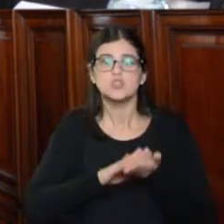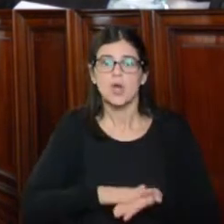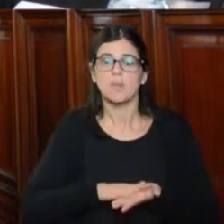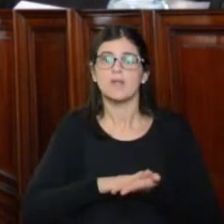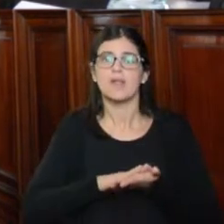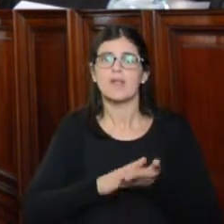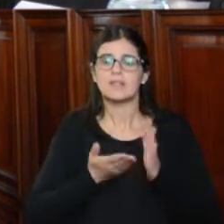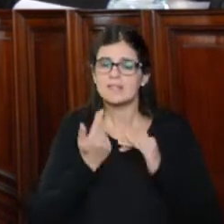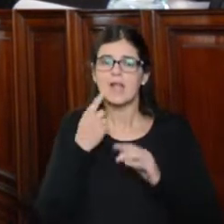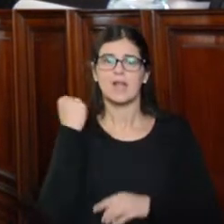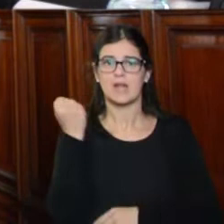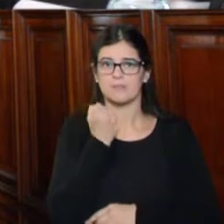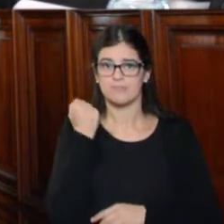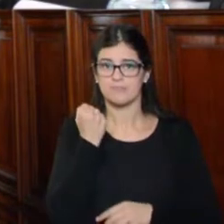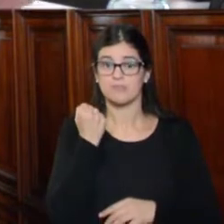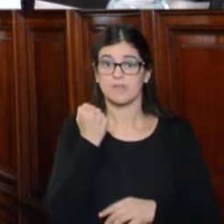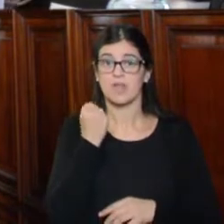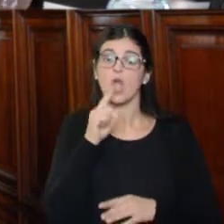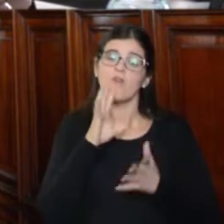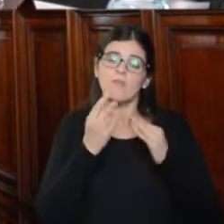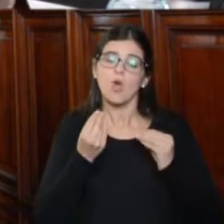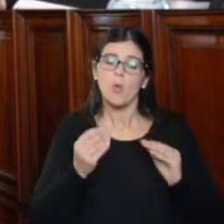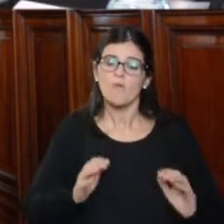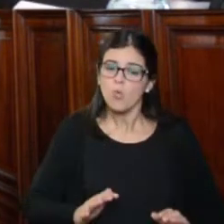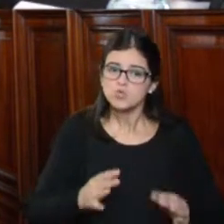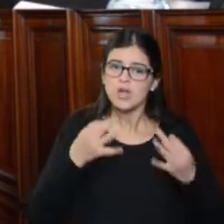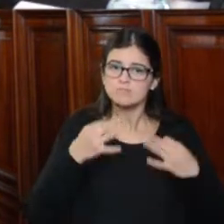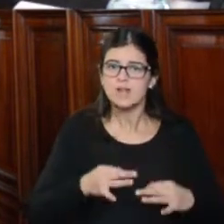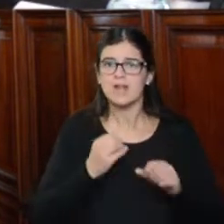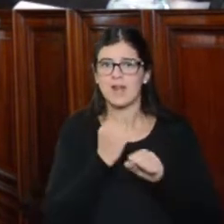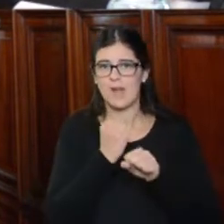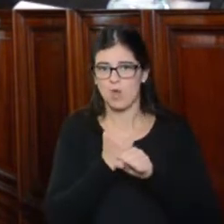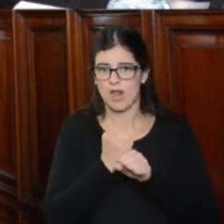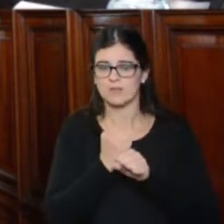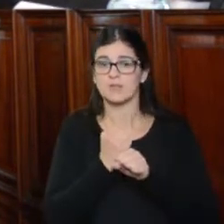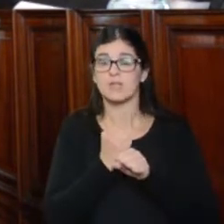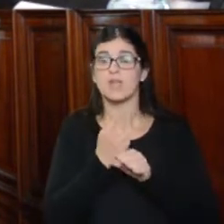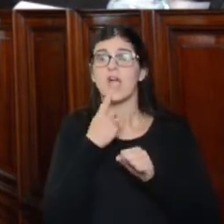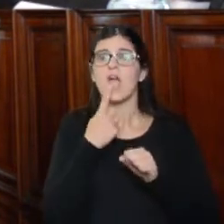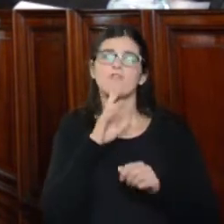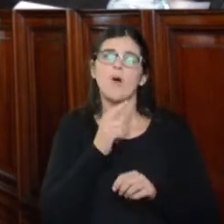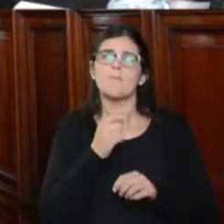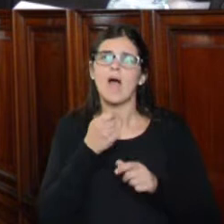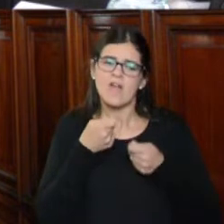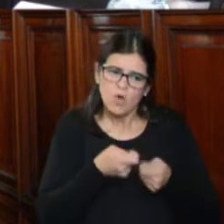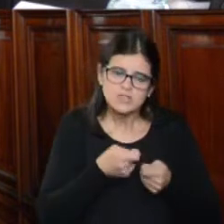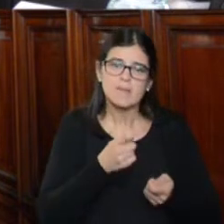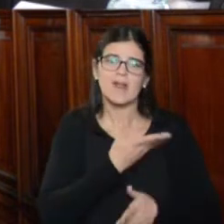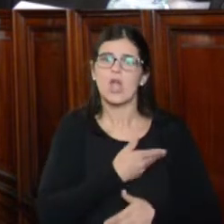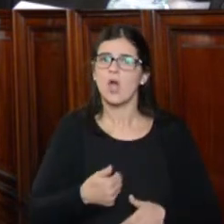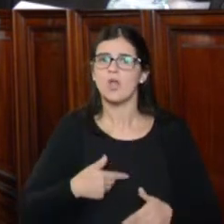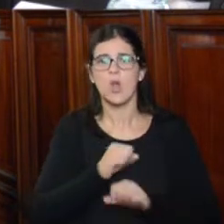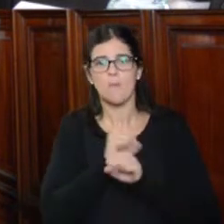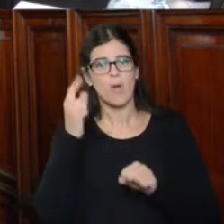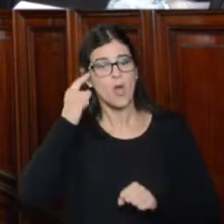tan trascendente como es el funcionamiento del fuero laboral. Forzar a que el gobierno no pueda